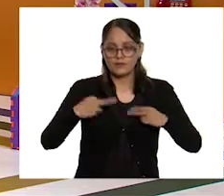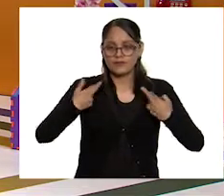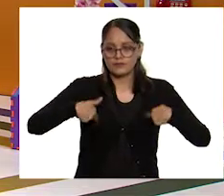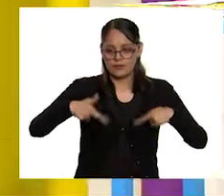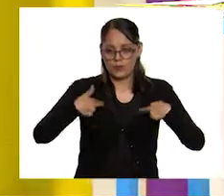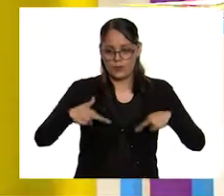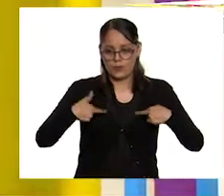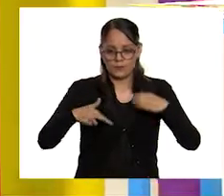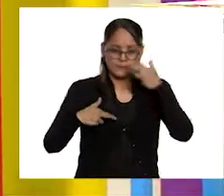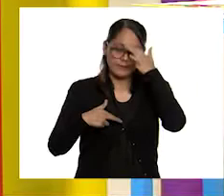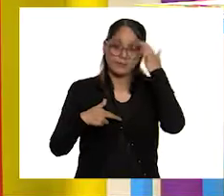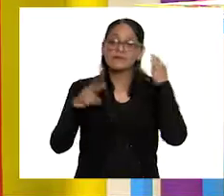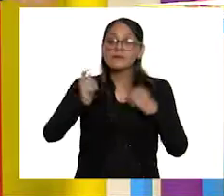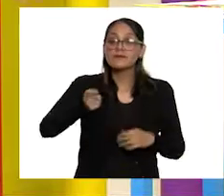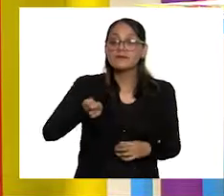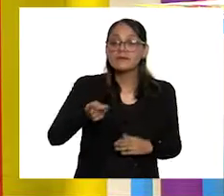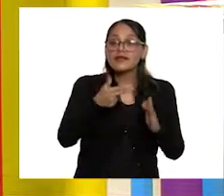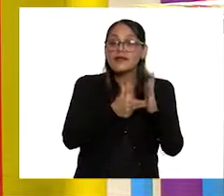una característica...